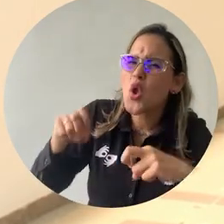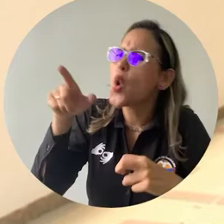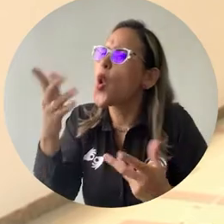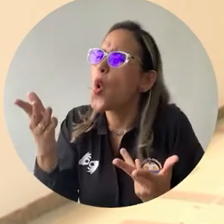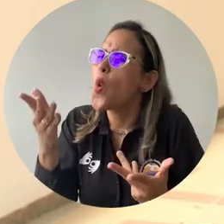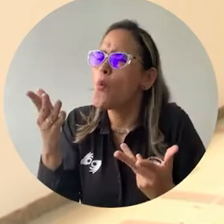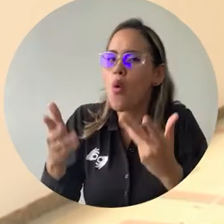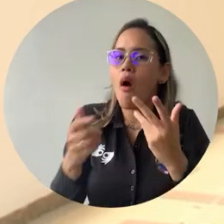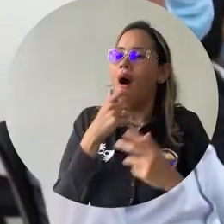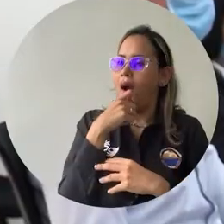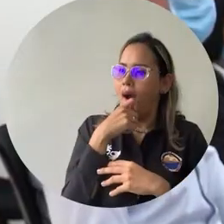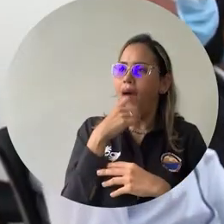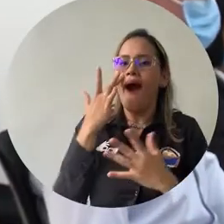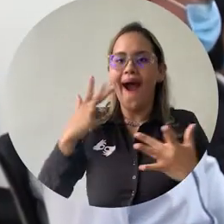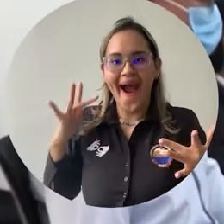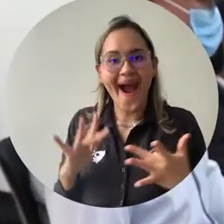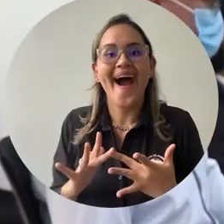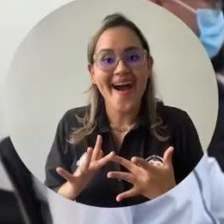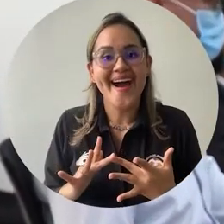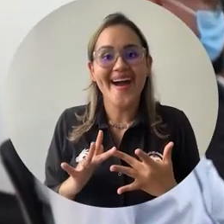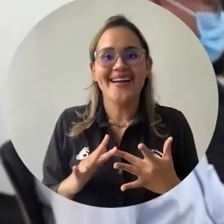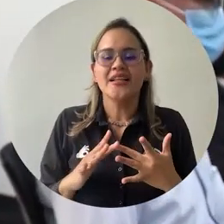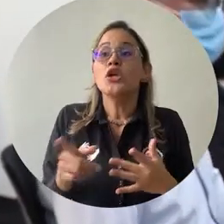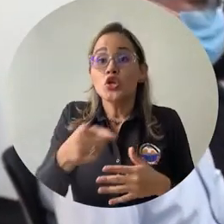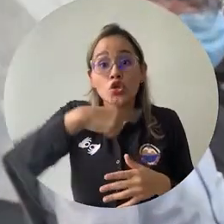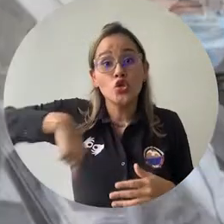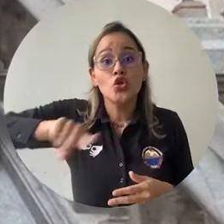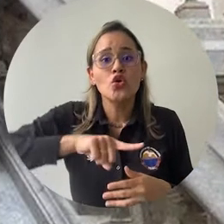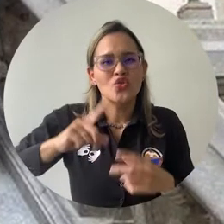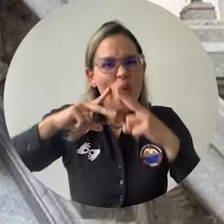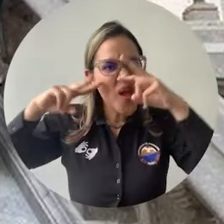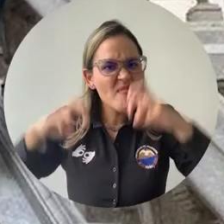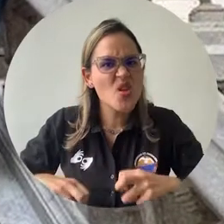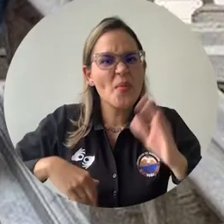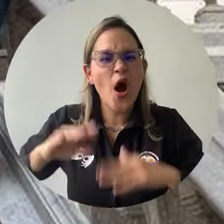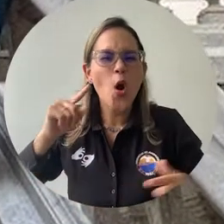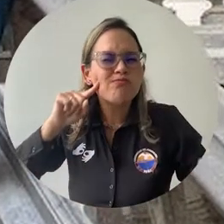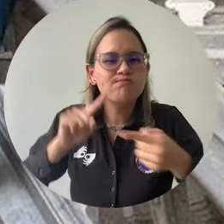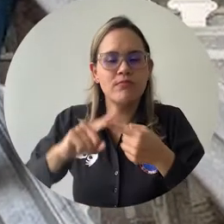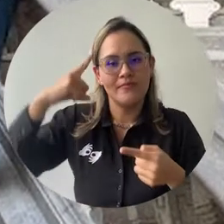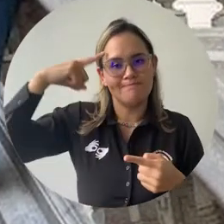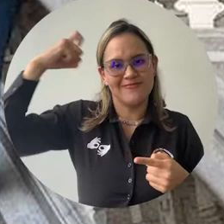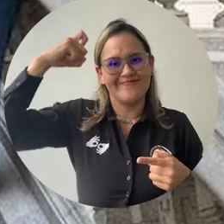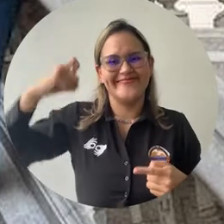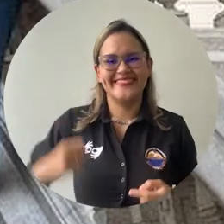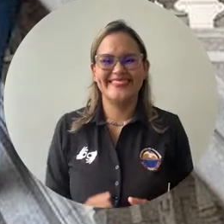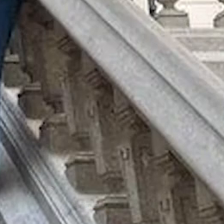actualmente y pasar a una estructura de investigación basada en desafíos.